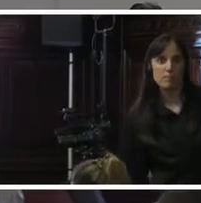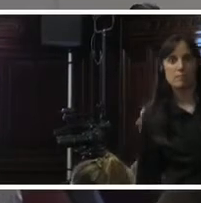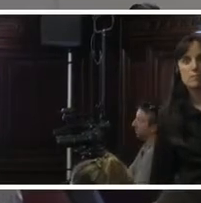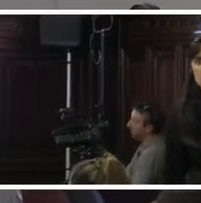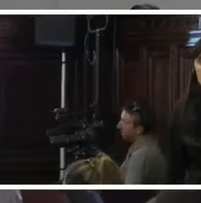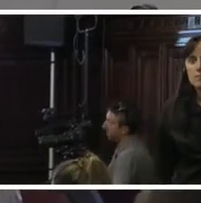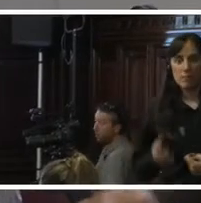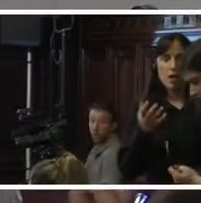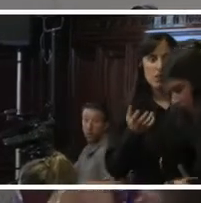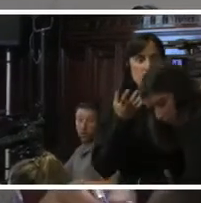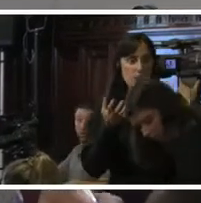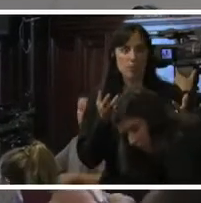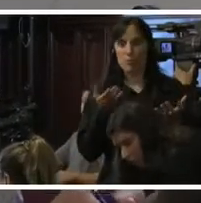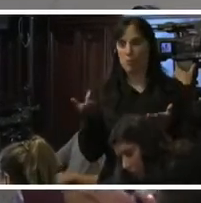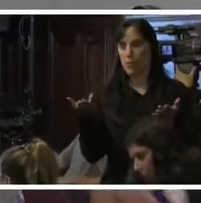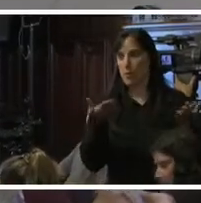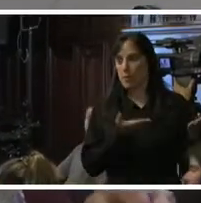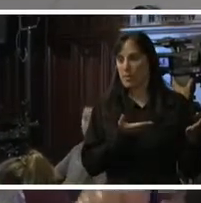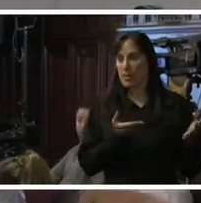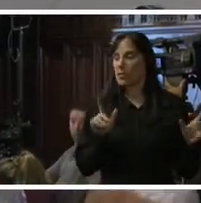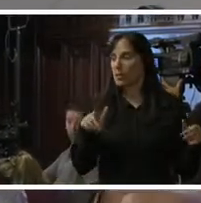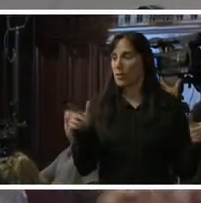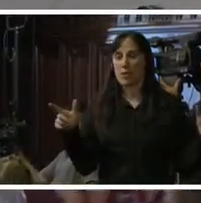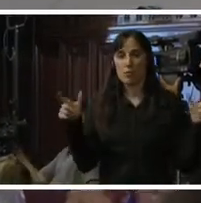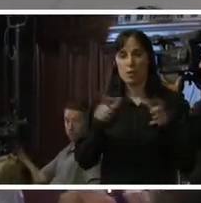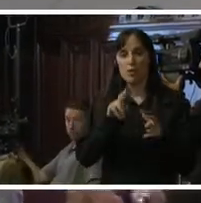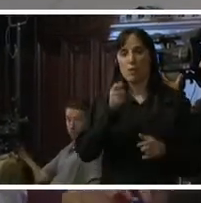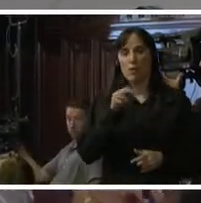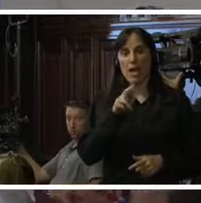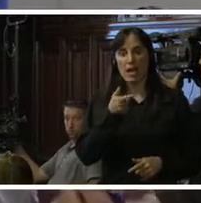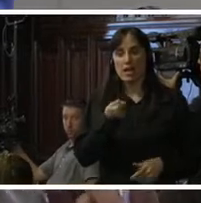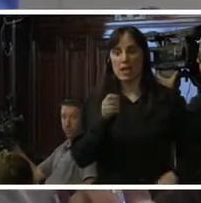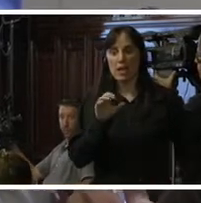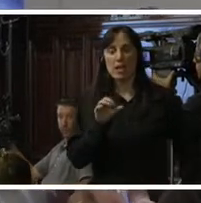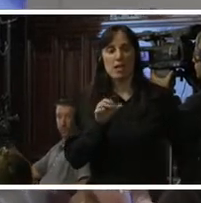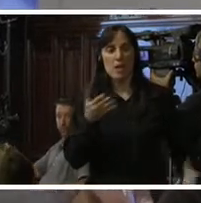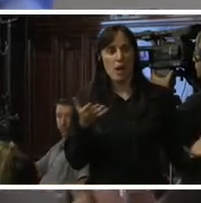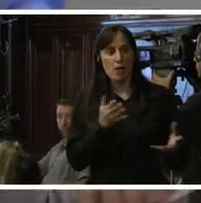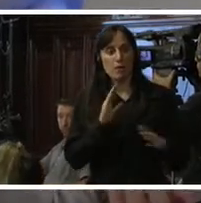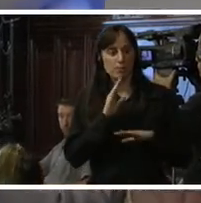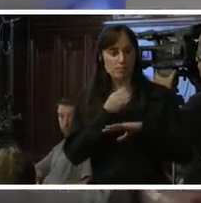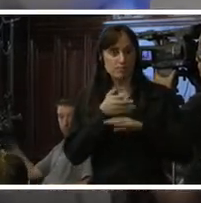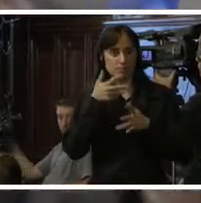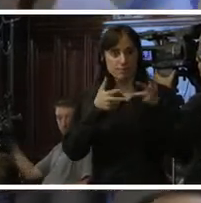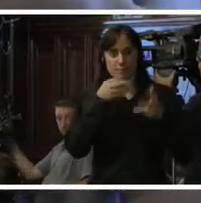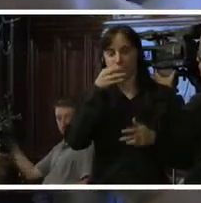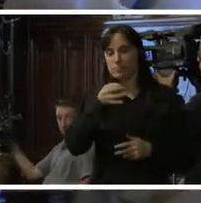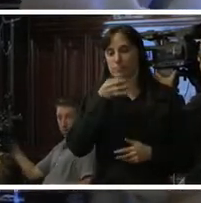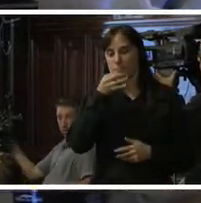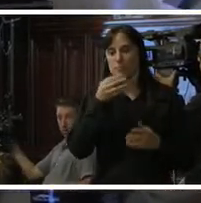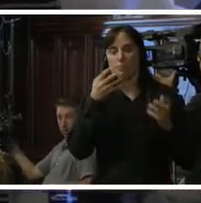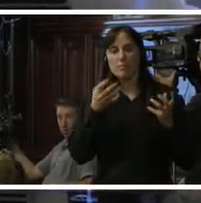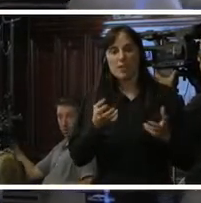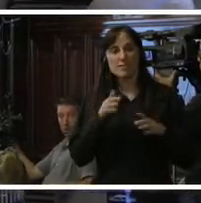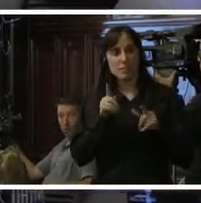Ahora quisiera invitar al comisionado Vargas, quien no va a intervenir. Igualmente, yo también